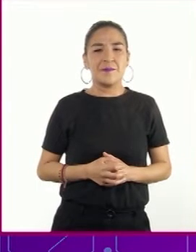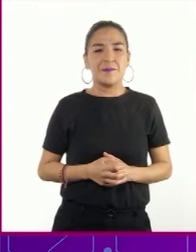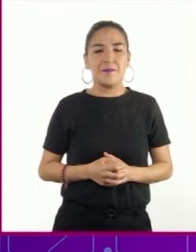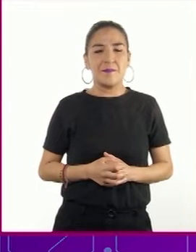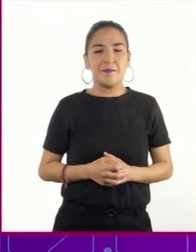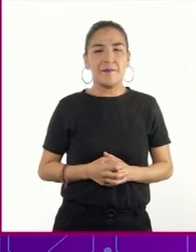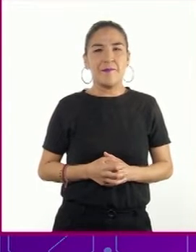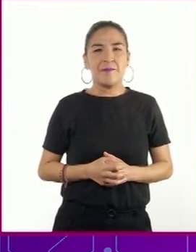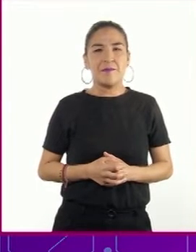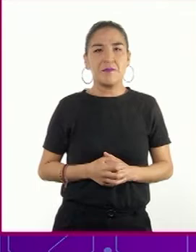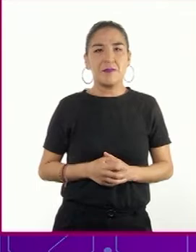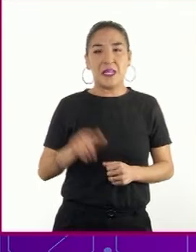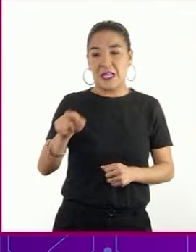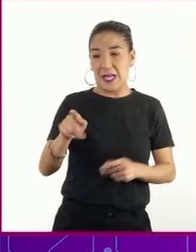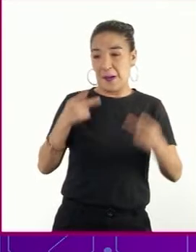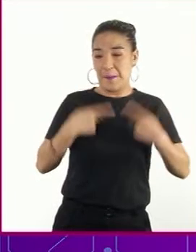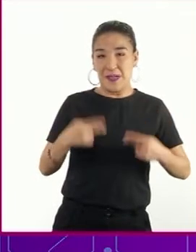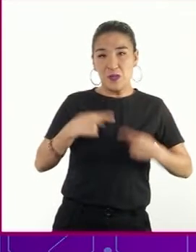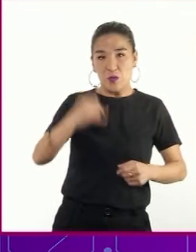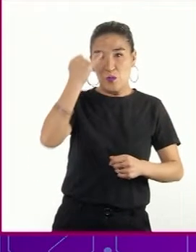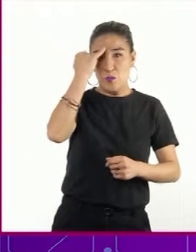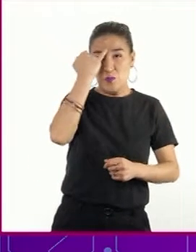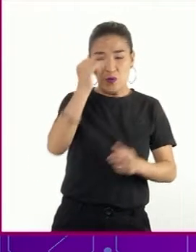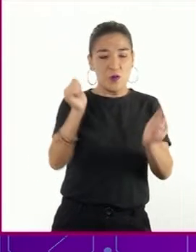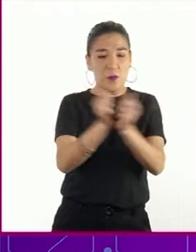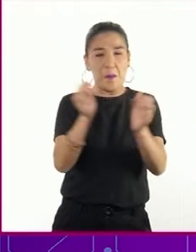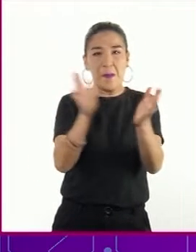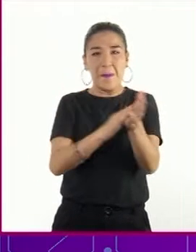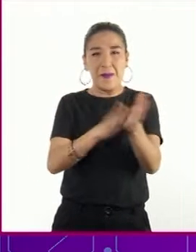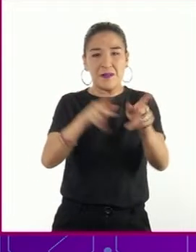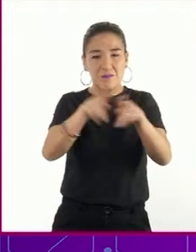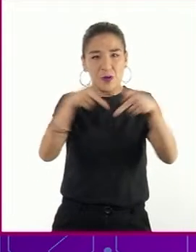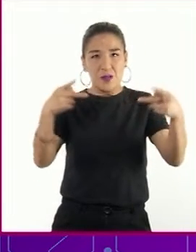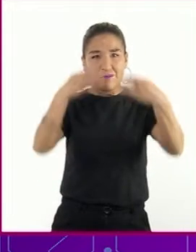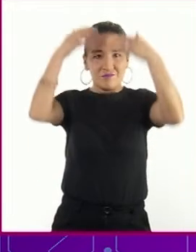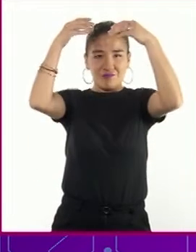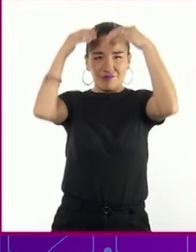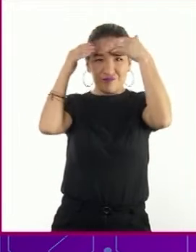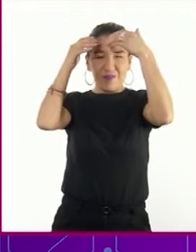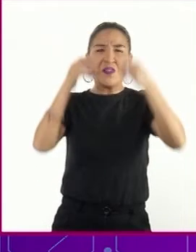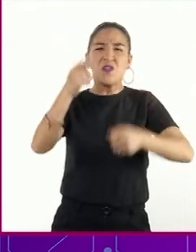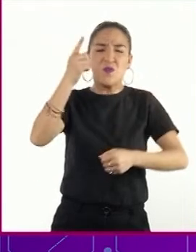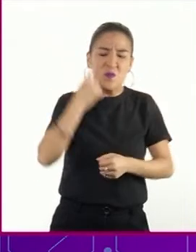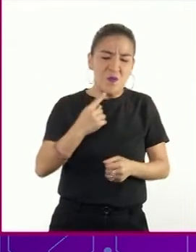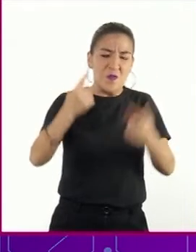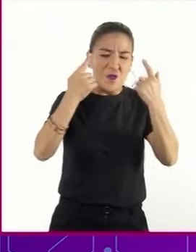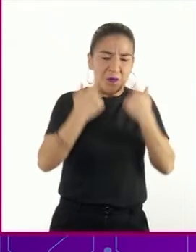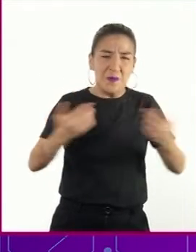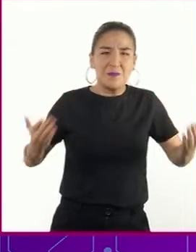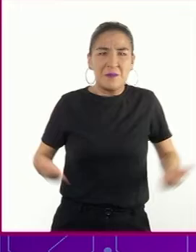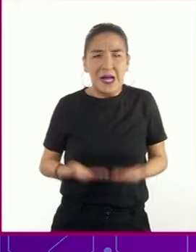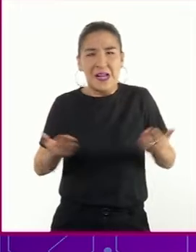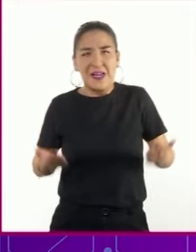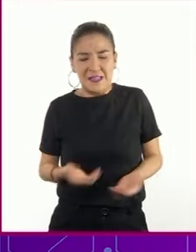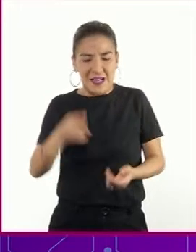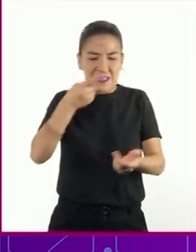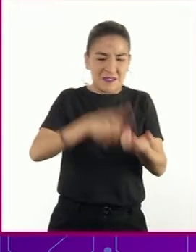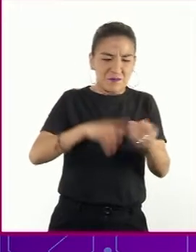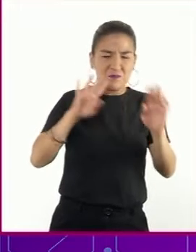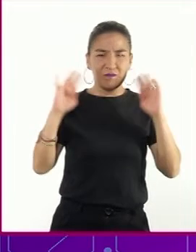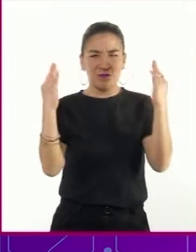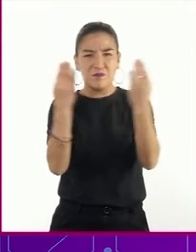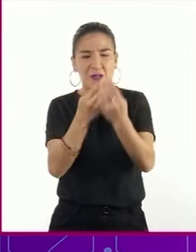Este es un judío con un gorro de papel periódico que baila llorando por el dormitorio sobre el mar de tablas